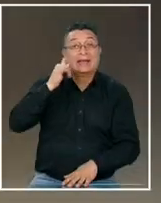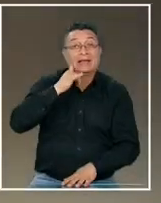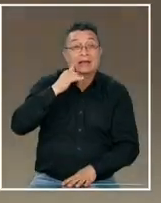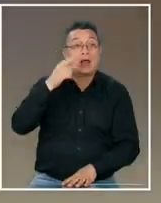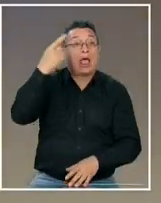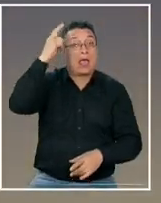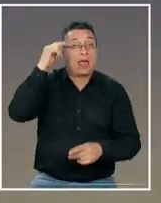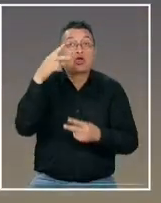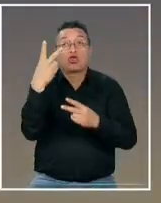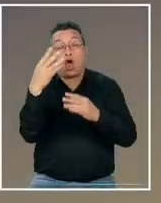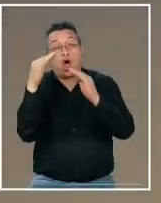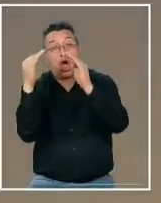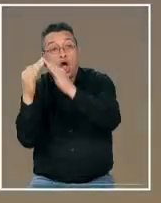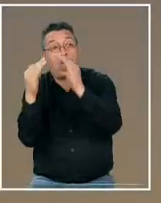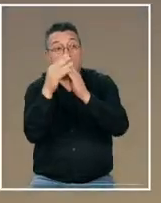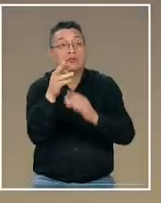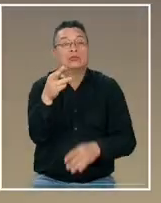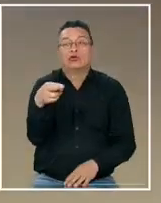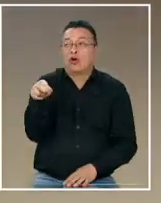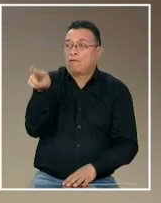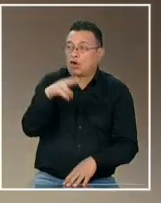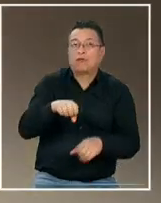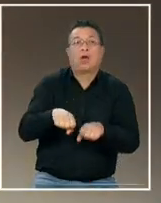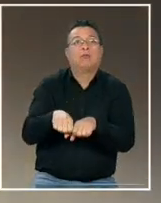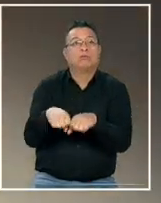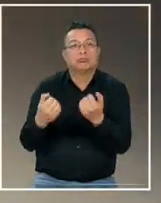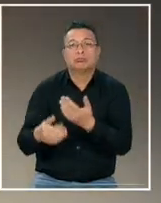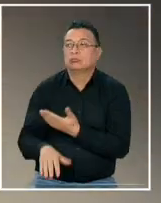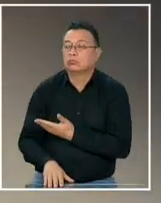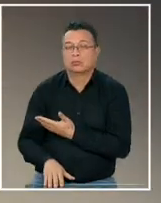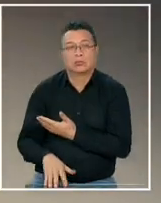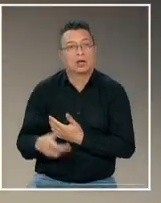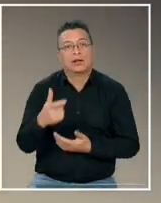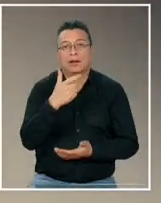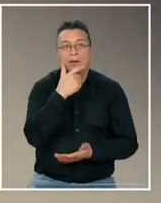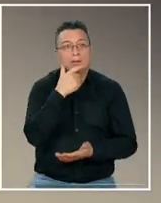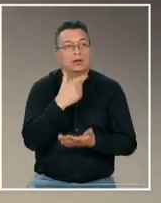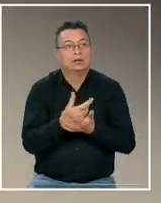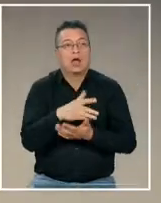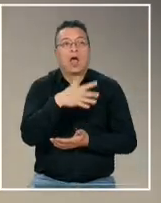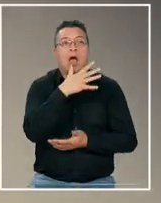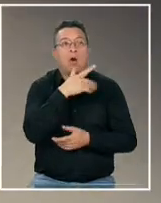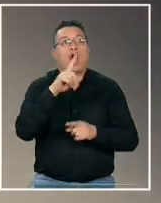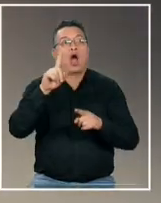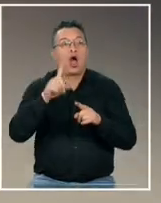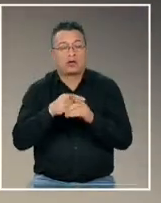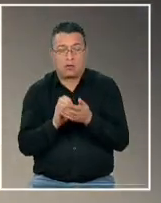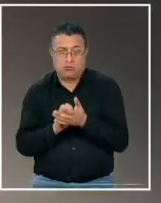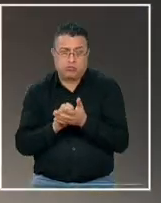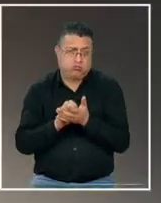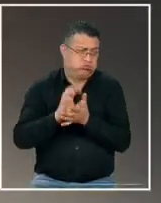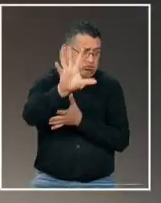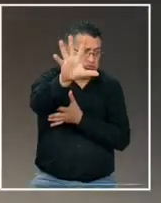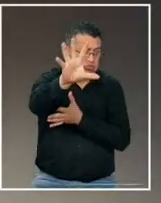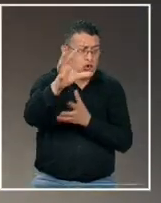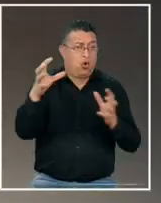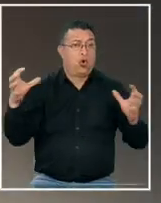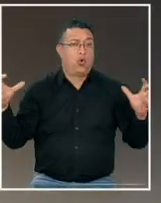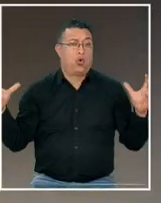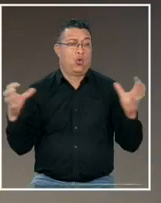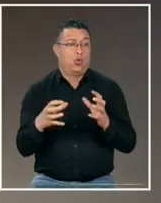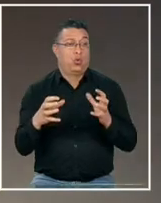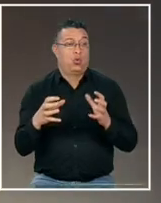daños a otras dos pasó esto volvió a romperse impresionante el agua volvió a salir proyectada a alta velocidad